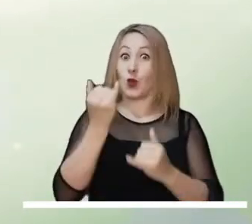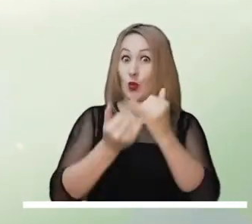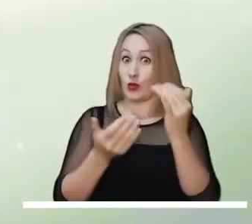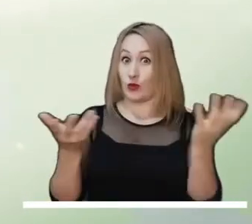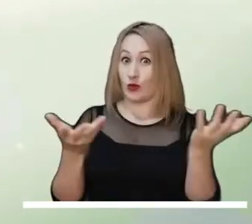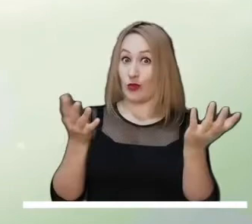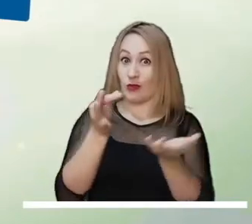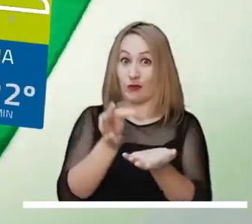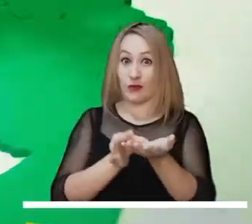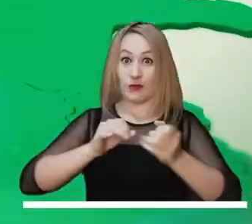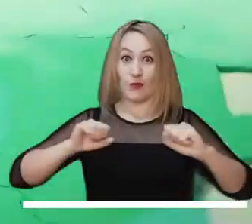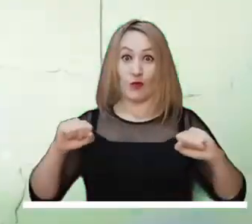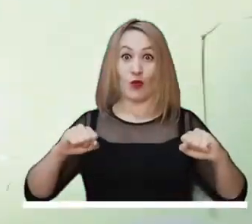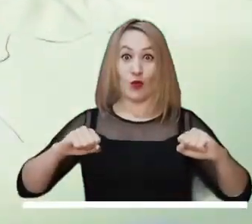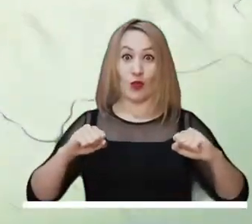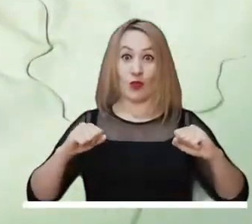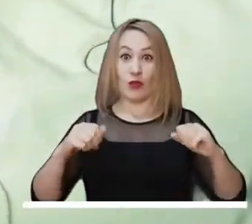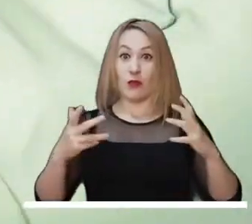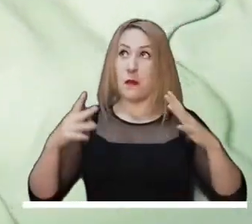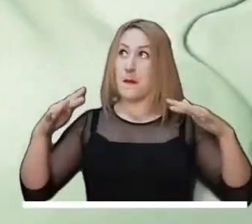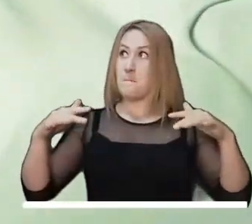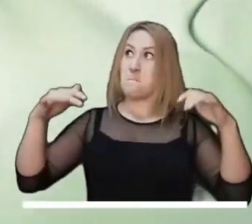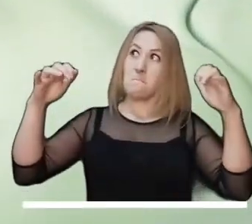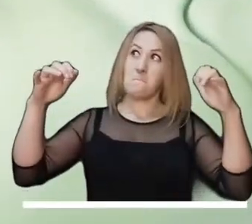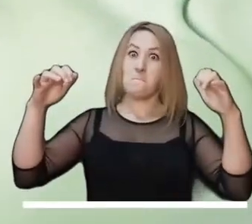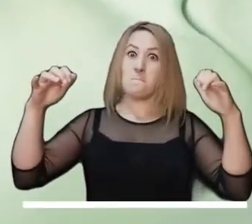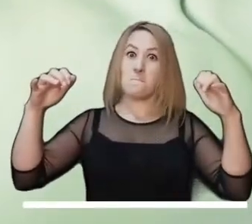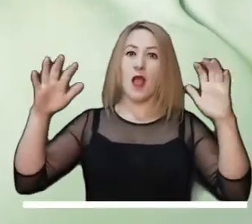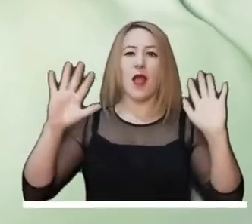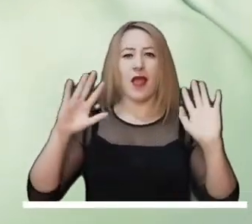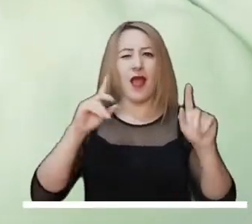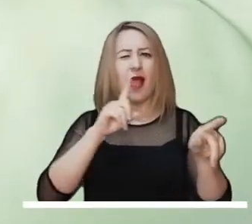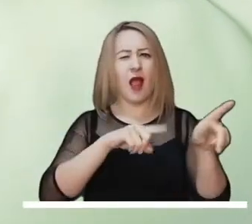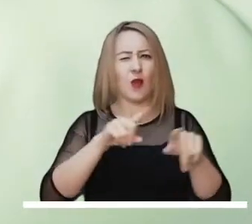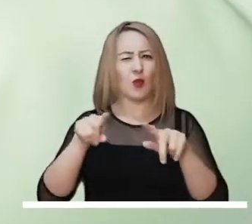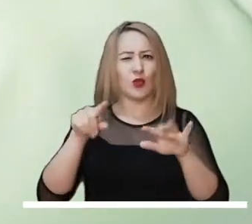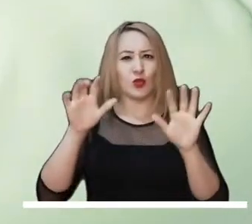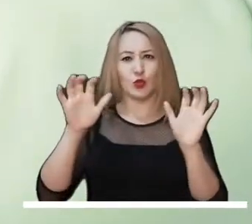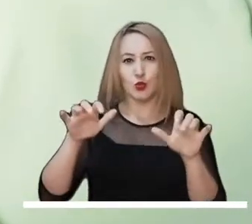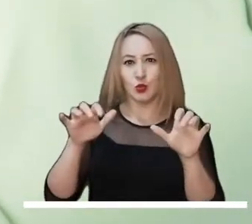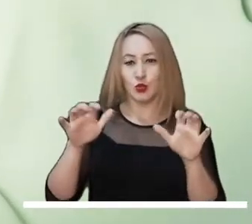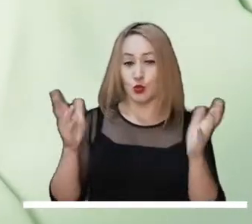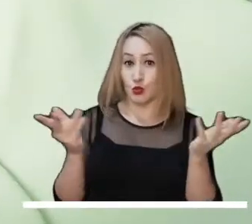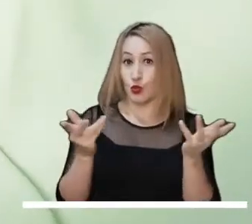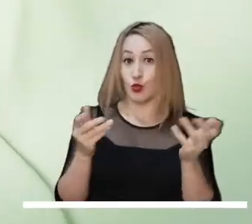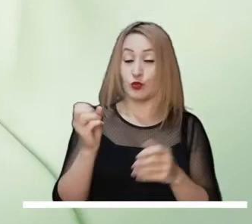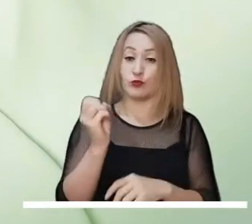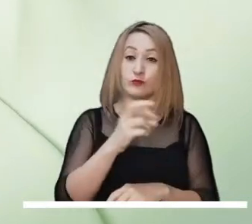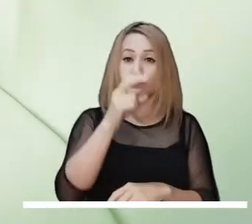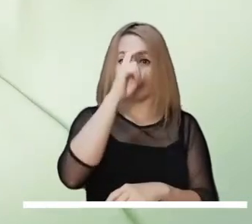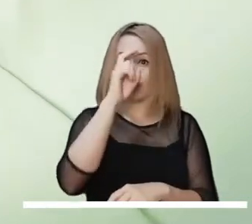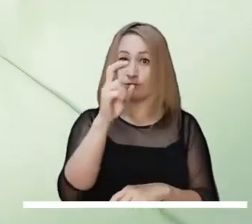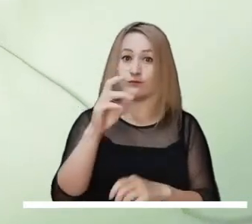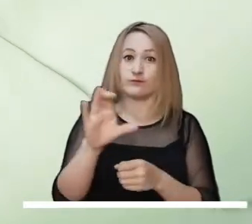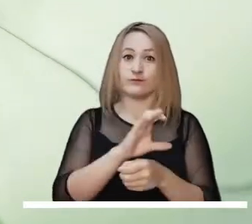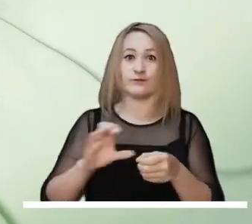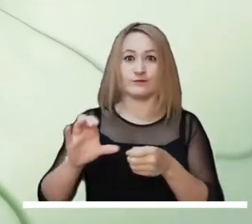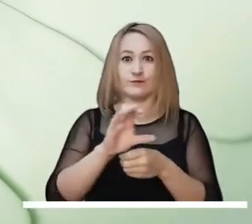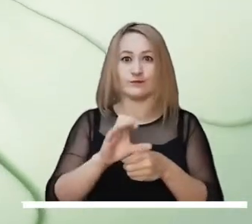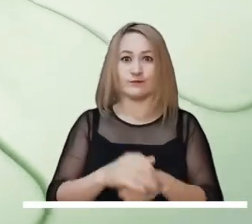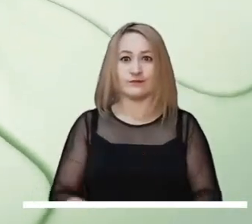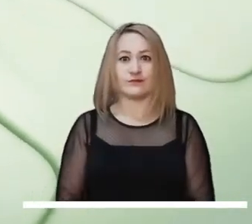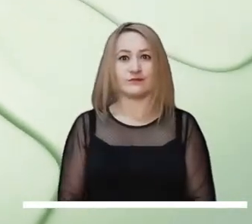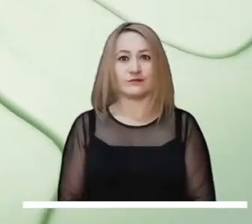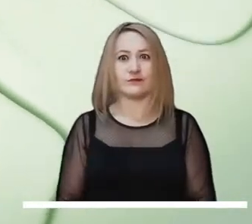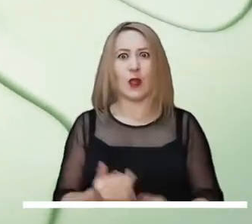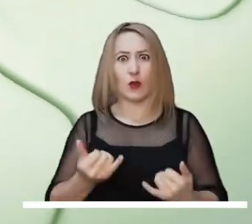las precipitaciones serían menores. Finalmente en la capital del país se anticipa tiempo seco predominante, salvo por algunas posibles